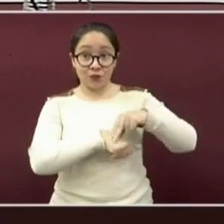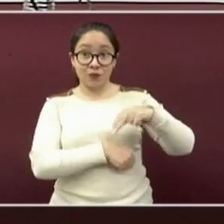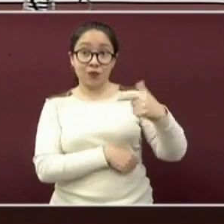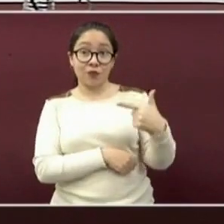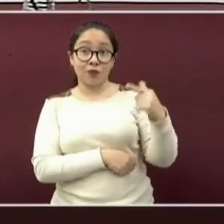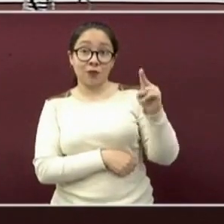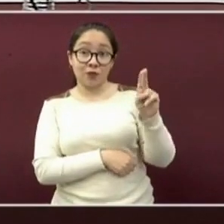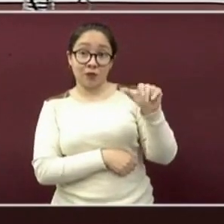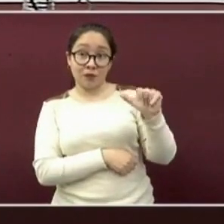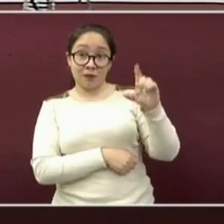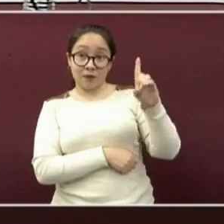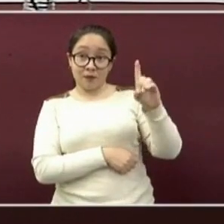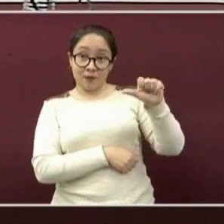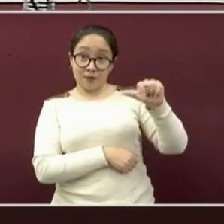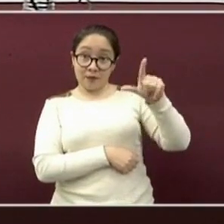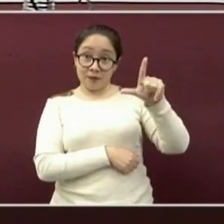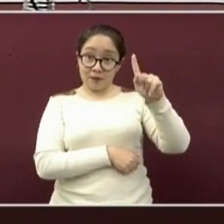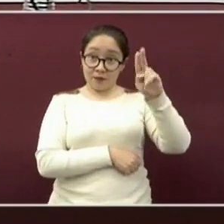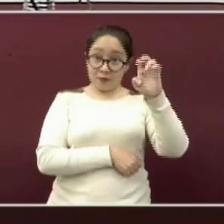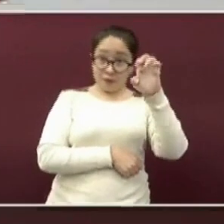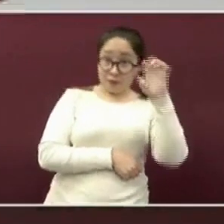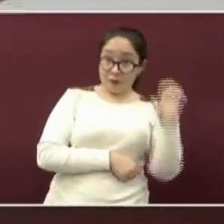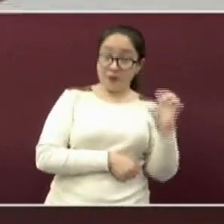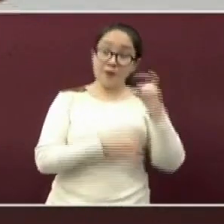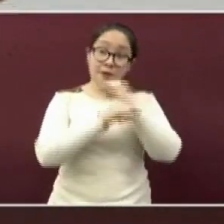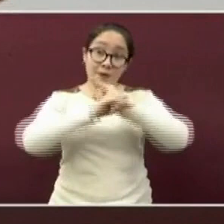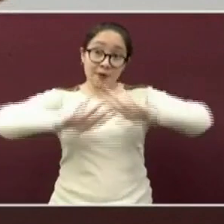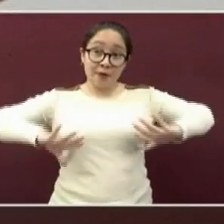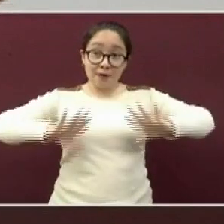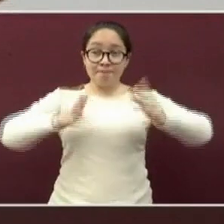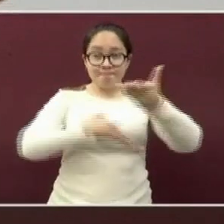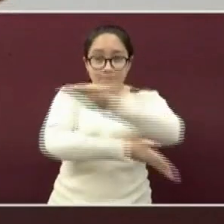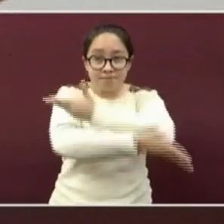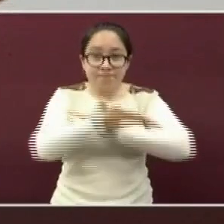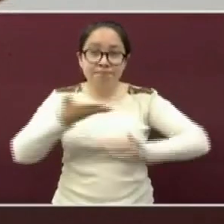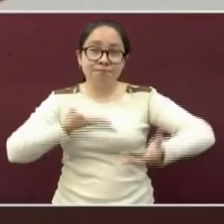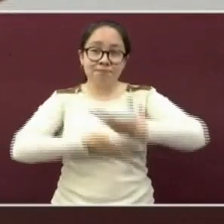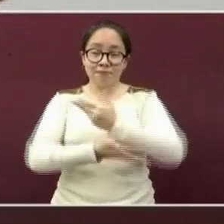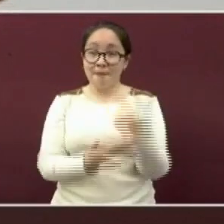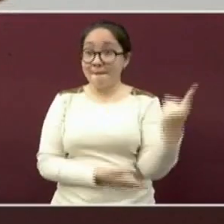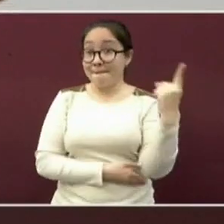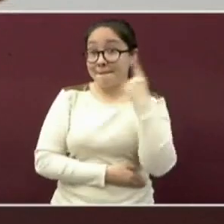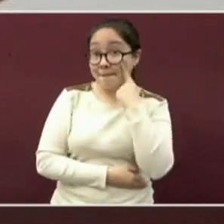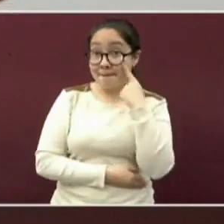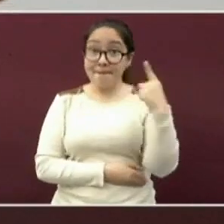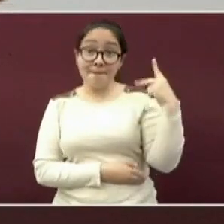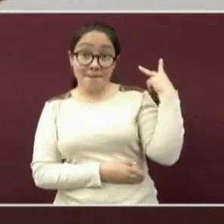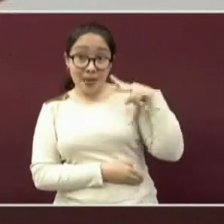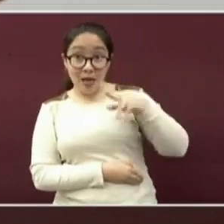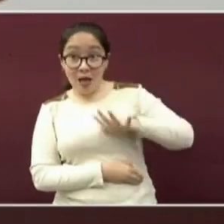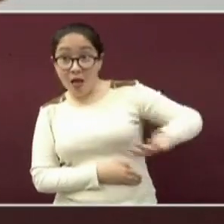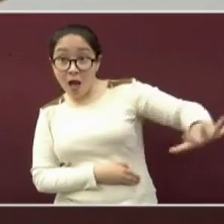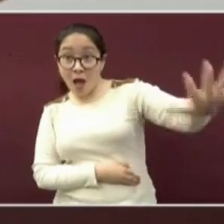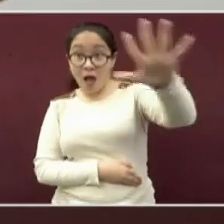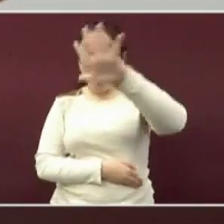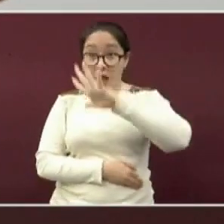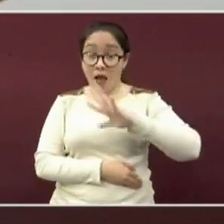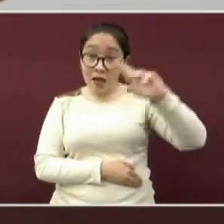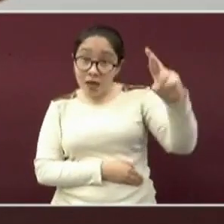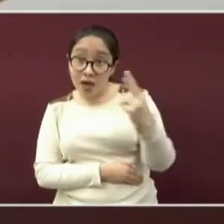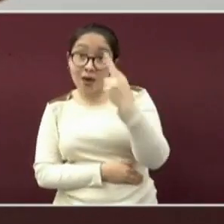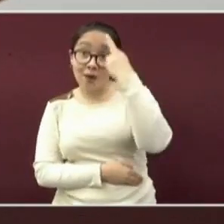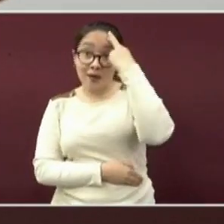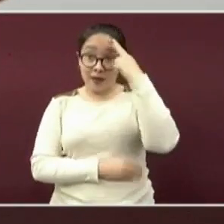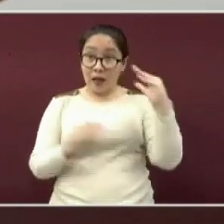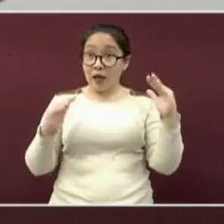Guadalupe, por compartirnos esta información. Familia Veracruzana, recuerden que quedarse en